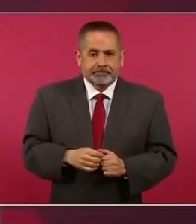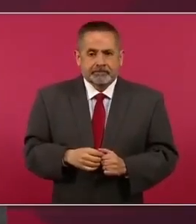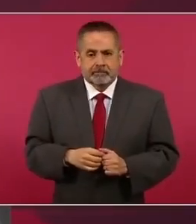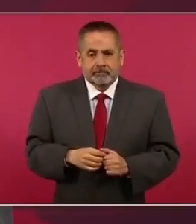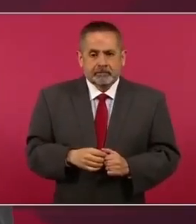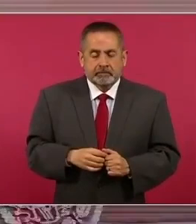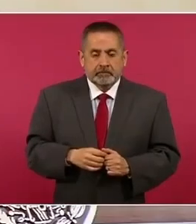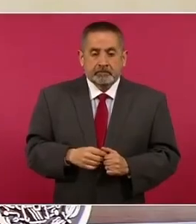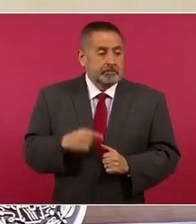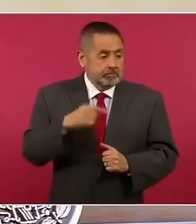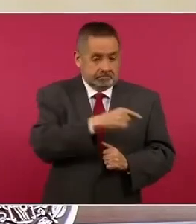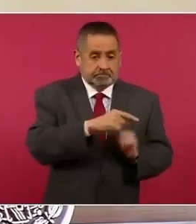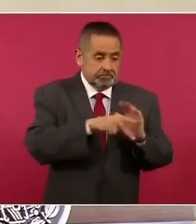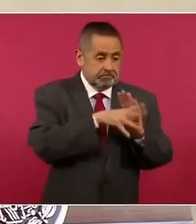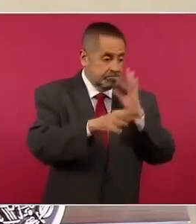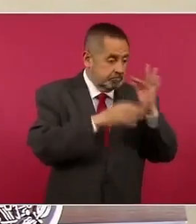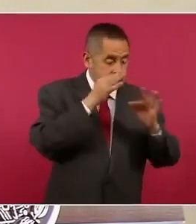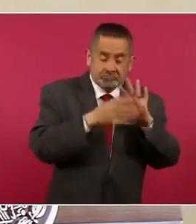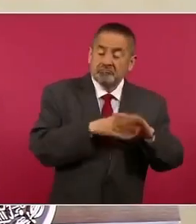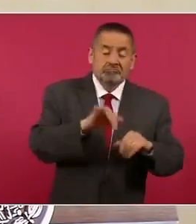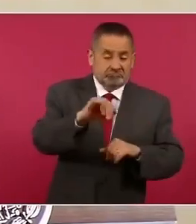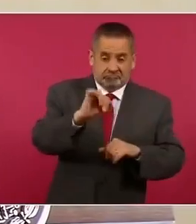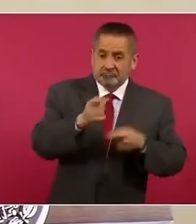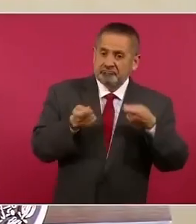penetran si manipulan